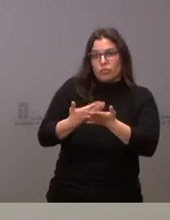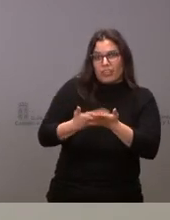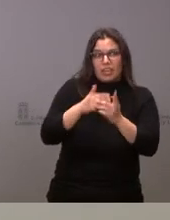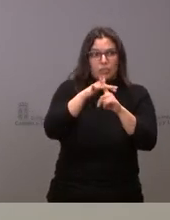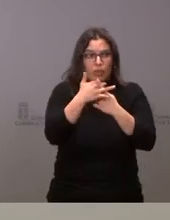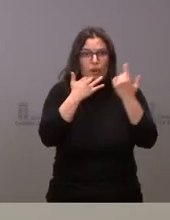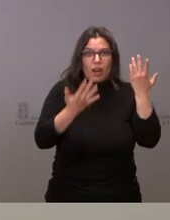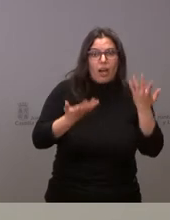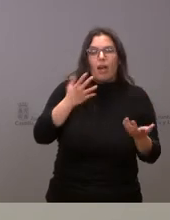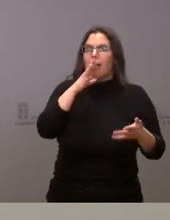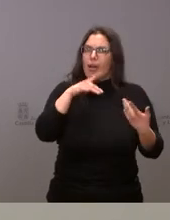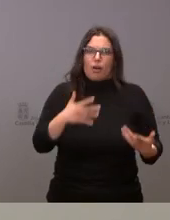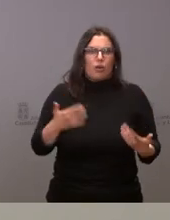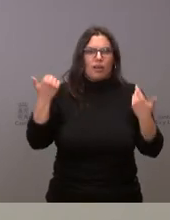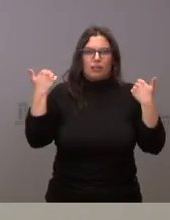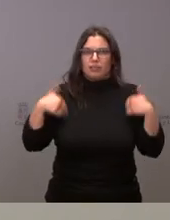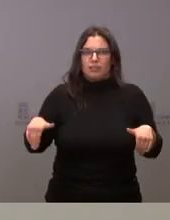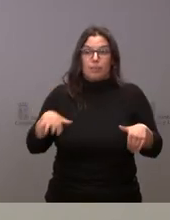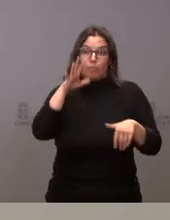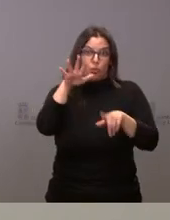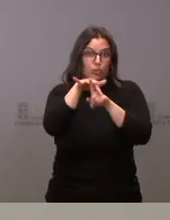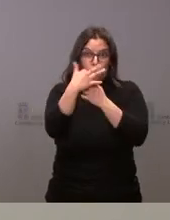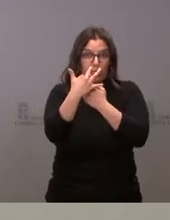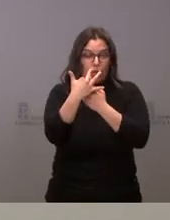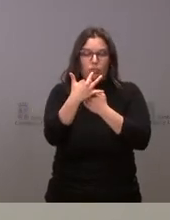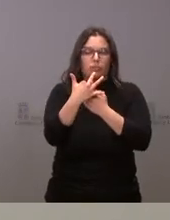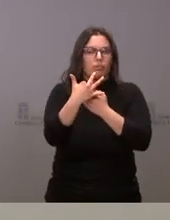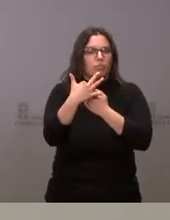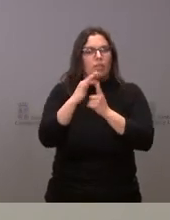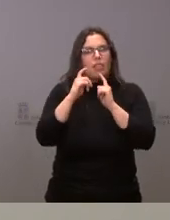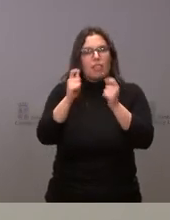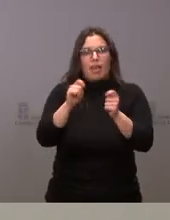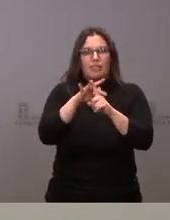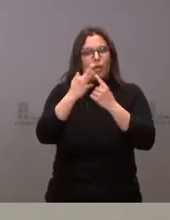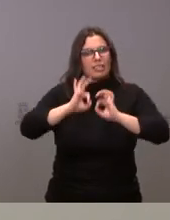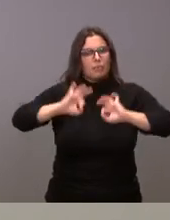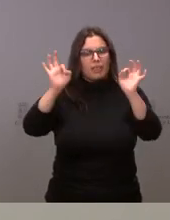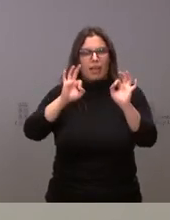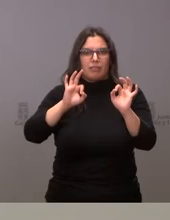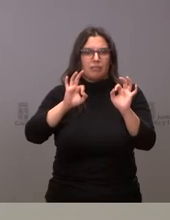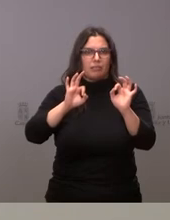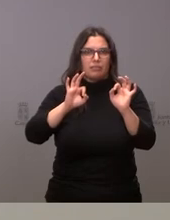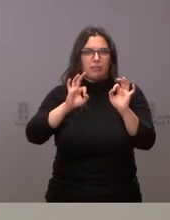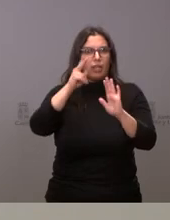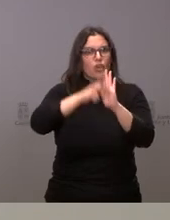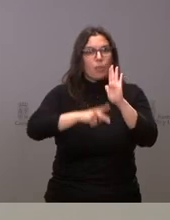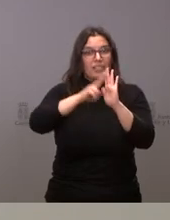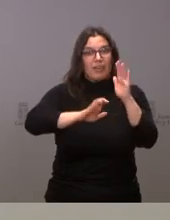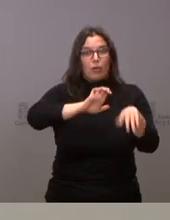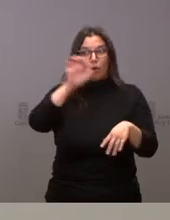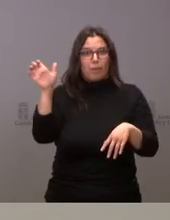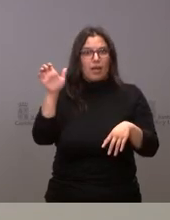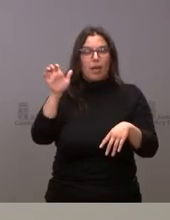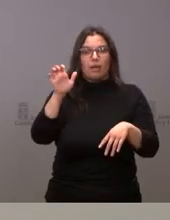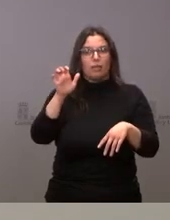en este caso se ha declarado por la situación que estamos atravesando esta circunstancia de aplicación de esa normativa europea y